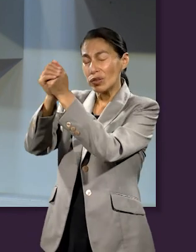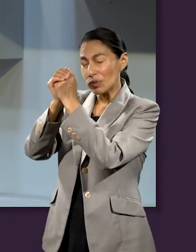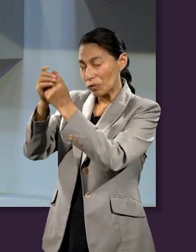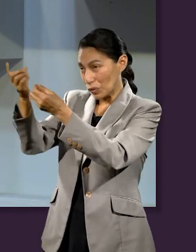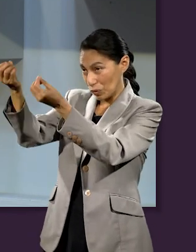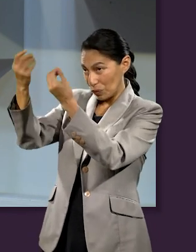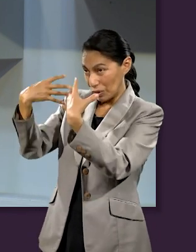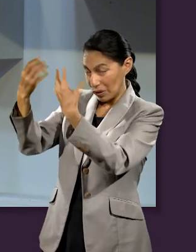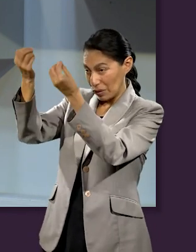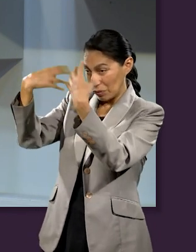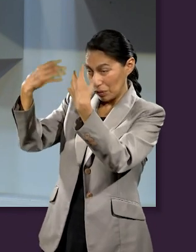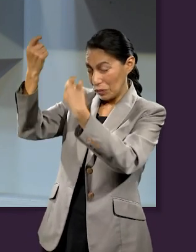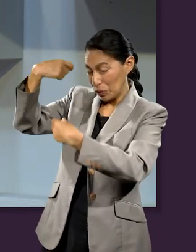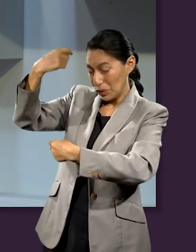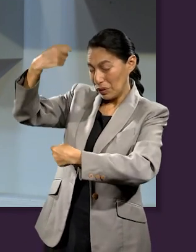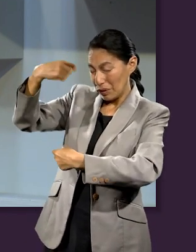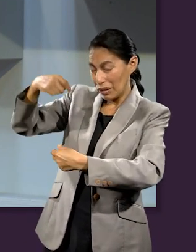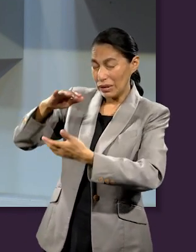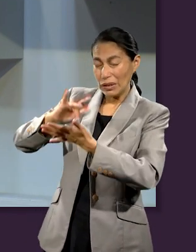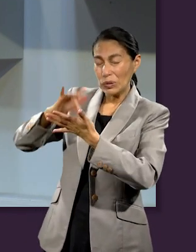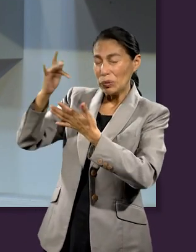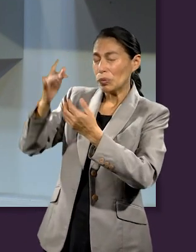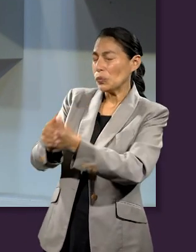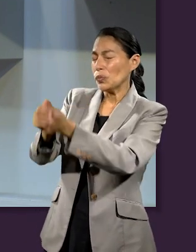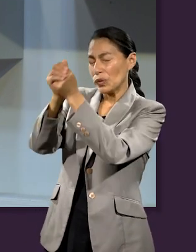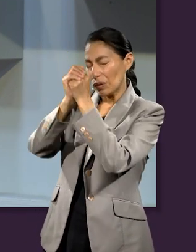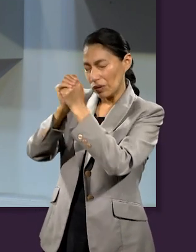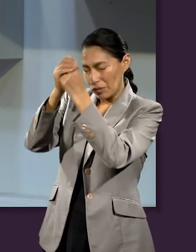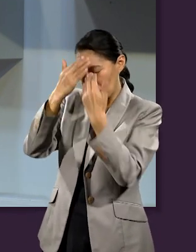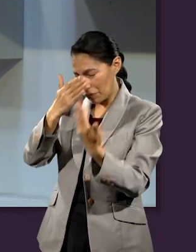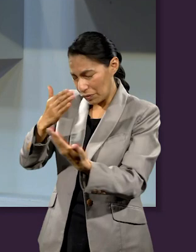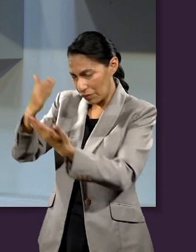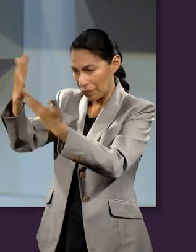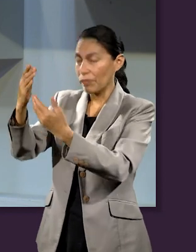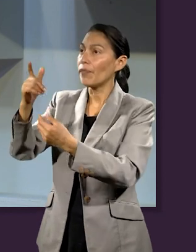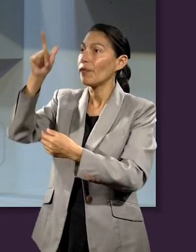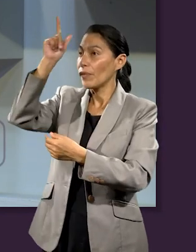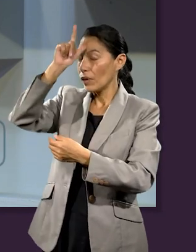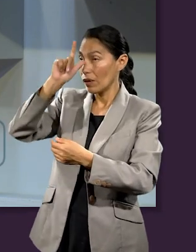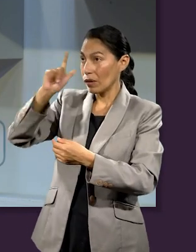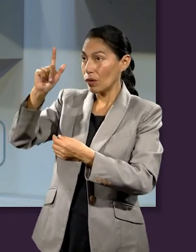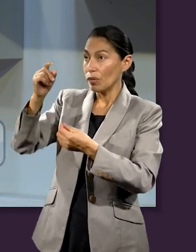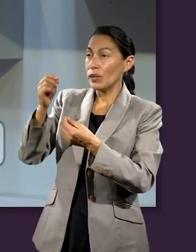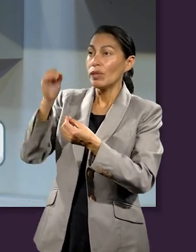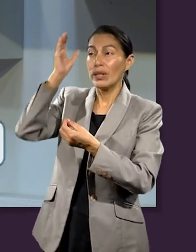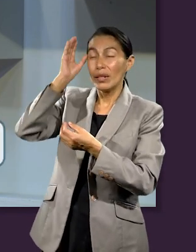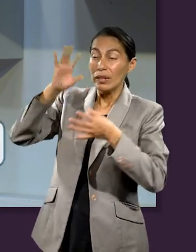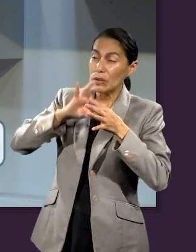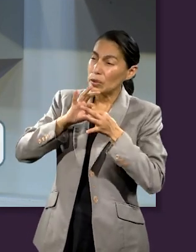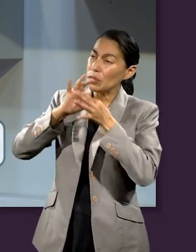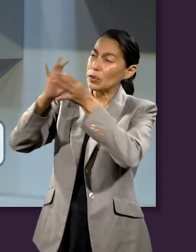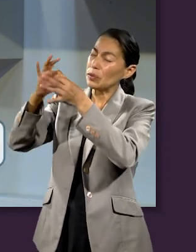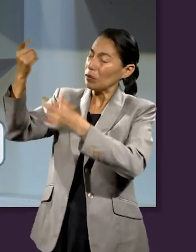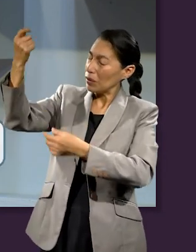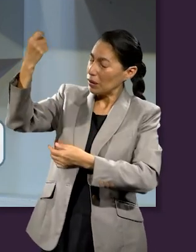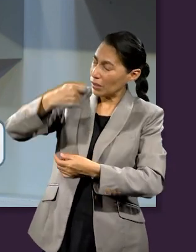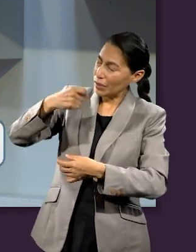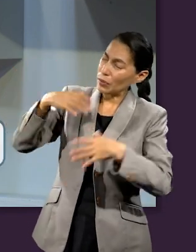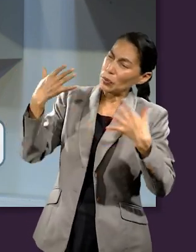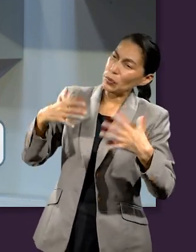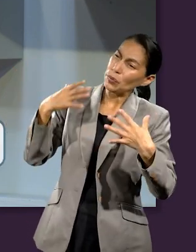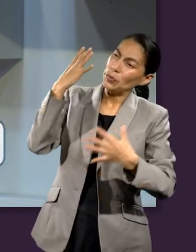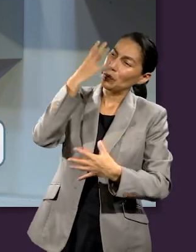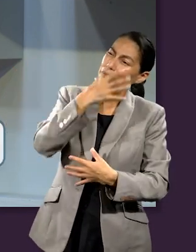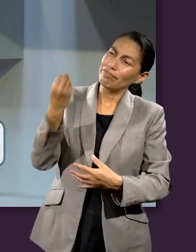Dios, Padre de nuestro Señor Jesucristo, que nos ha bendecido en las regiones celestiales con toda bendición espiritual en Cristo.